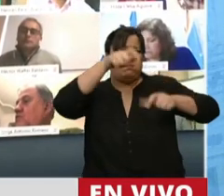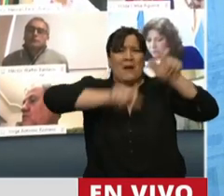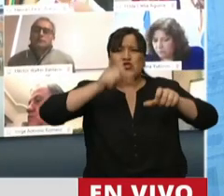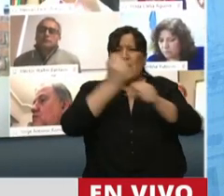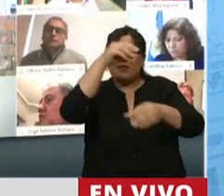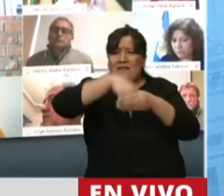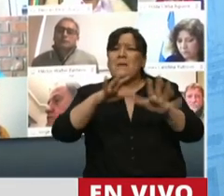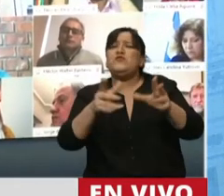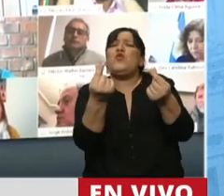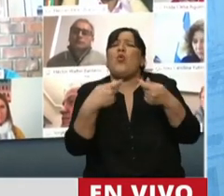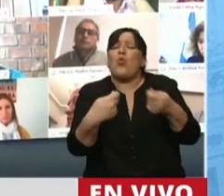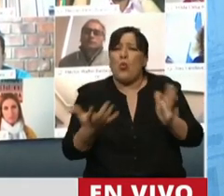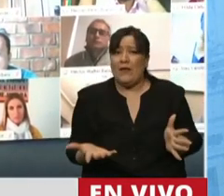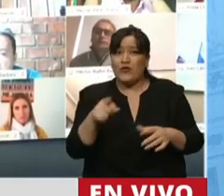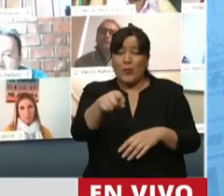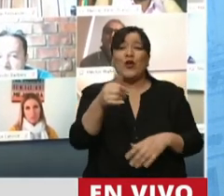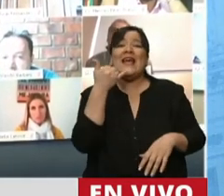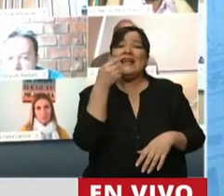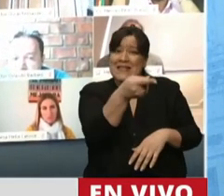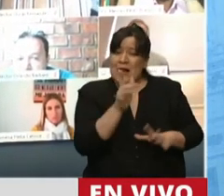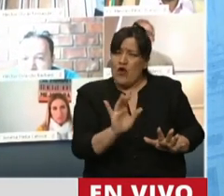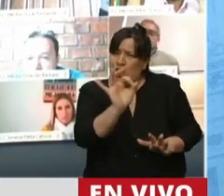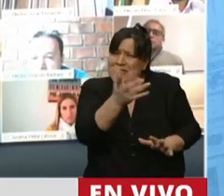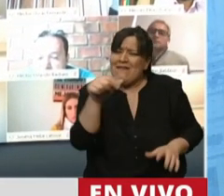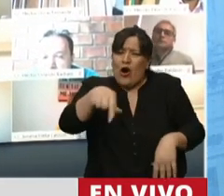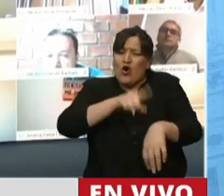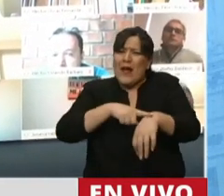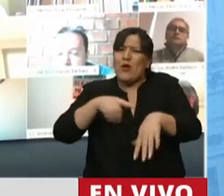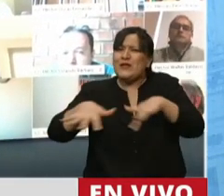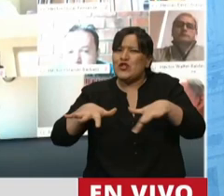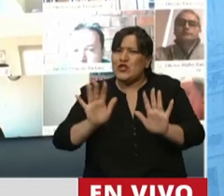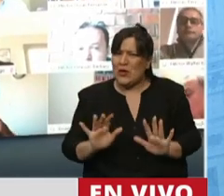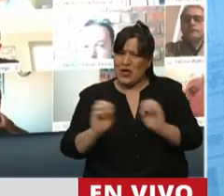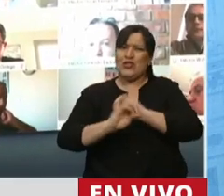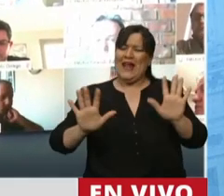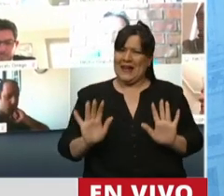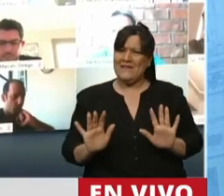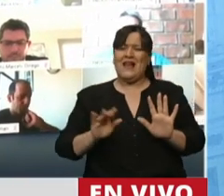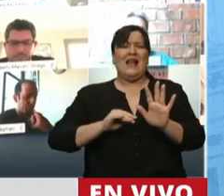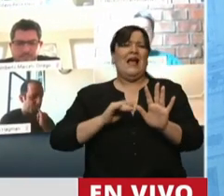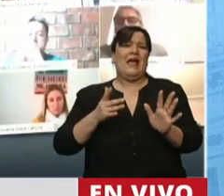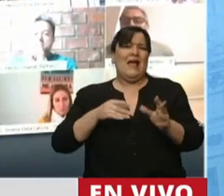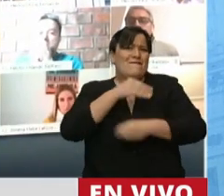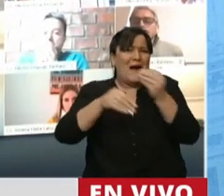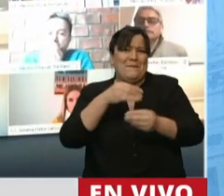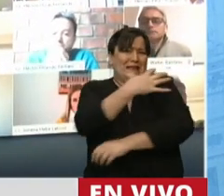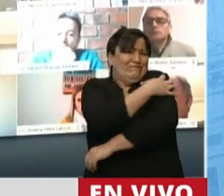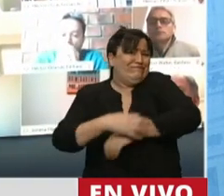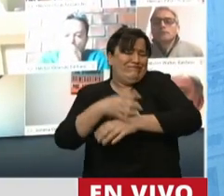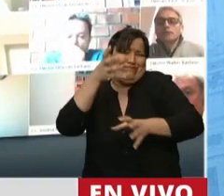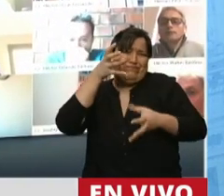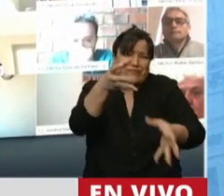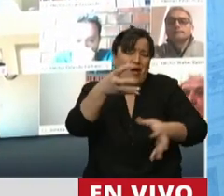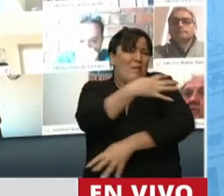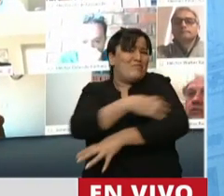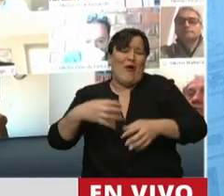el teléfono para el Jefe de Gabinete sabe que estamos pasando una situación terrible. Familias que están en la indigencia, familias que están